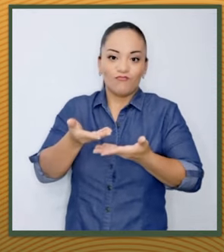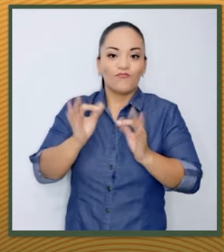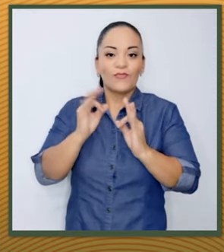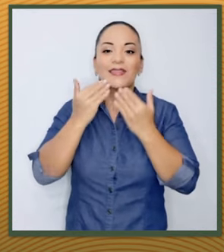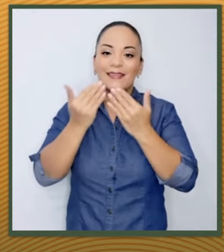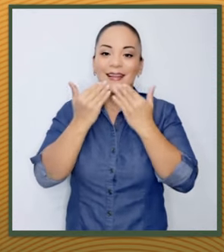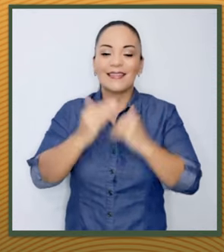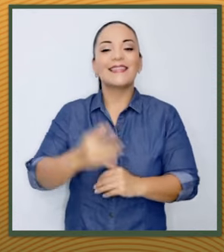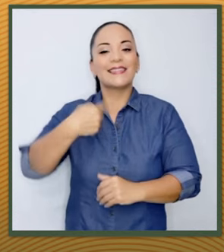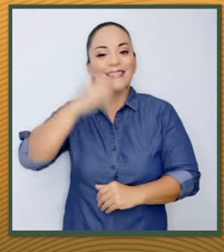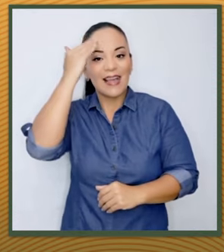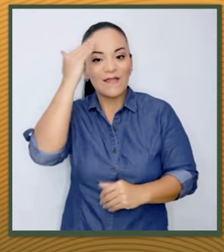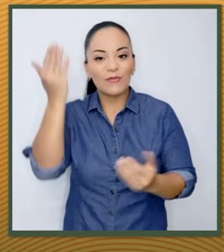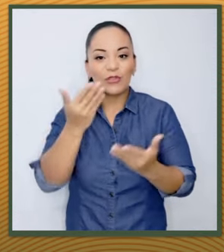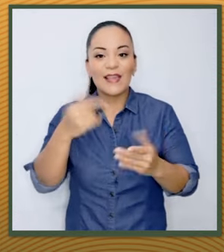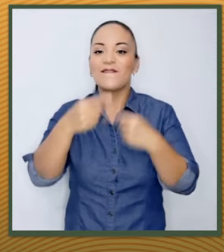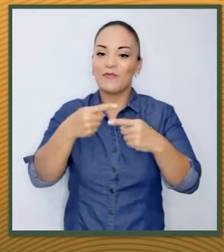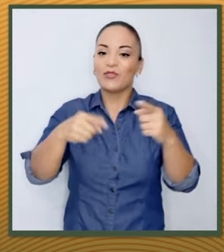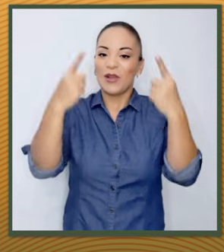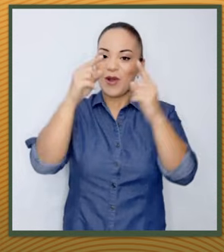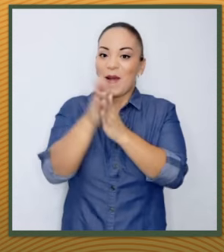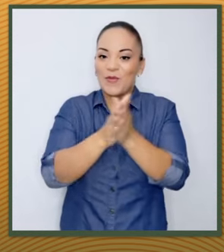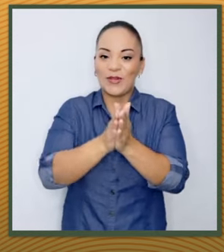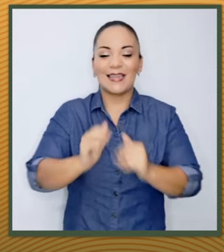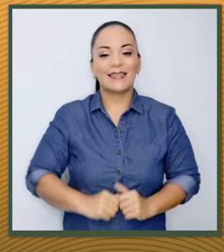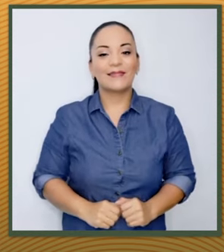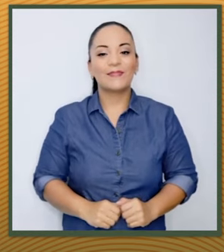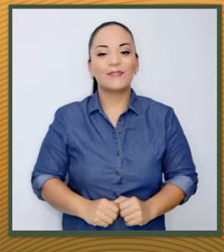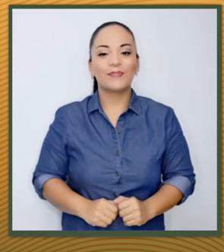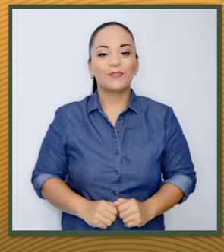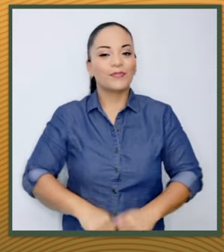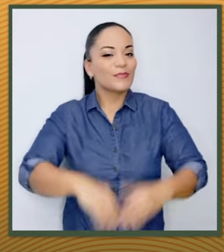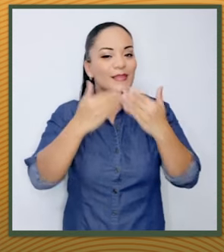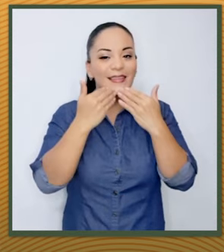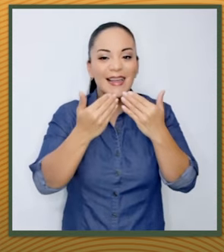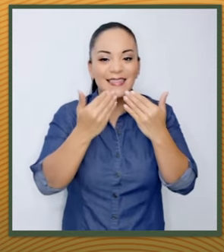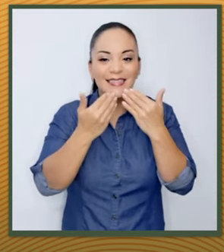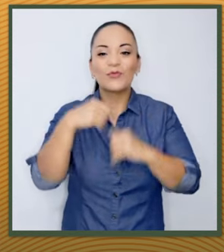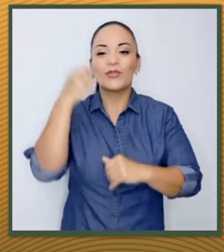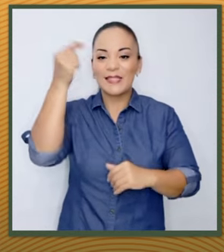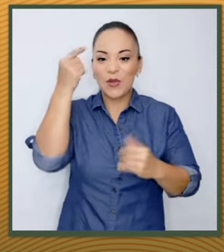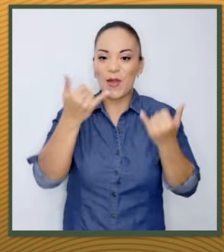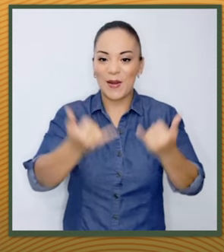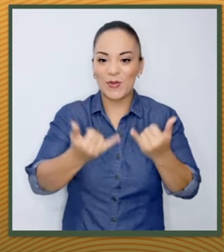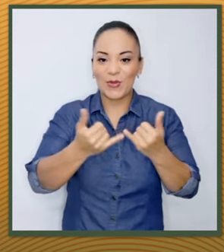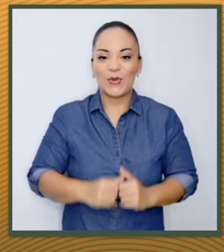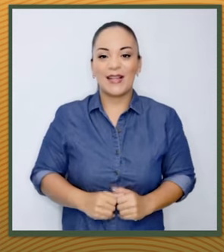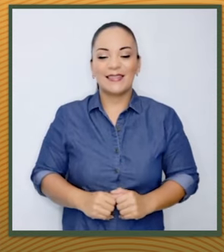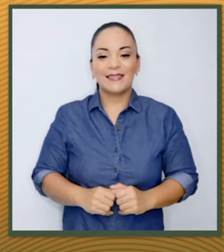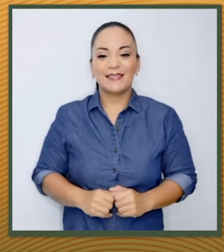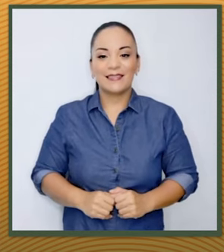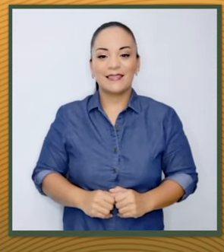estamos muy agradecidos y sabemos que vamos a sacarle buen provecho. Y le agradecemos a esta administración